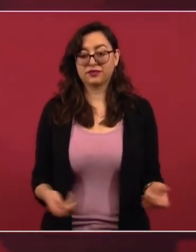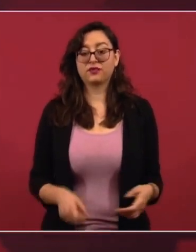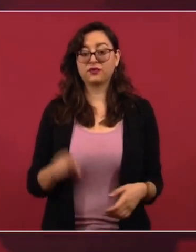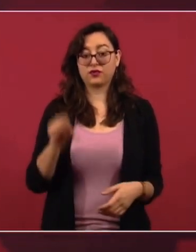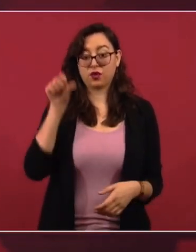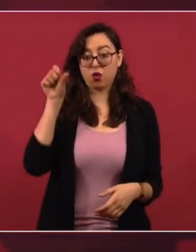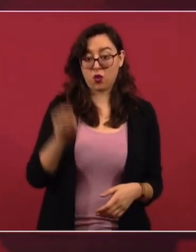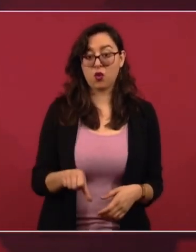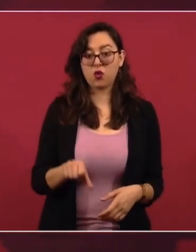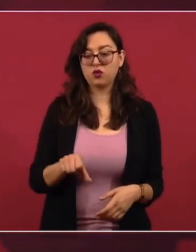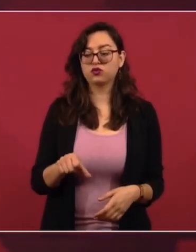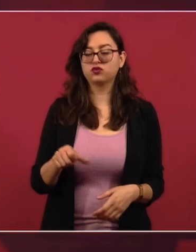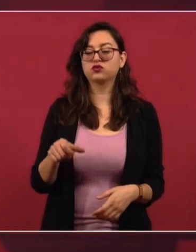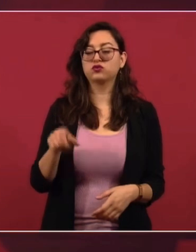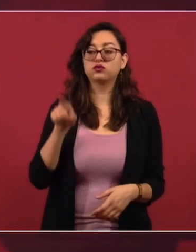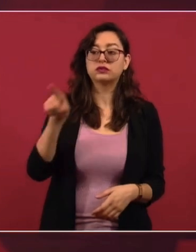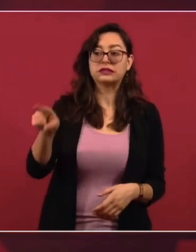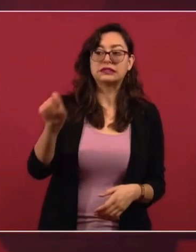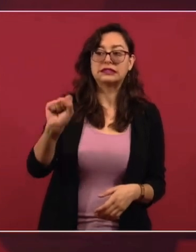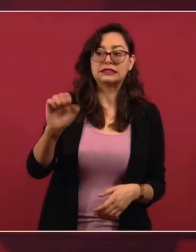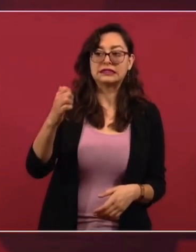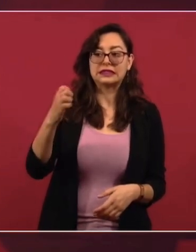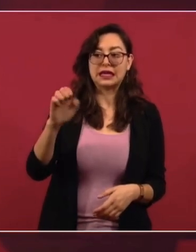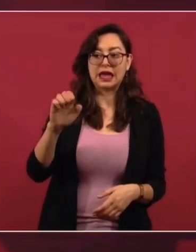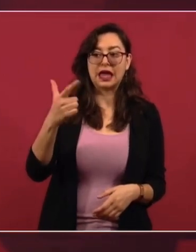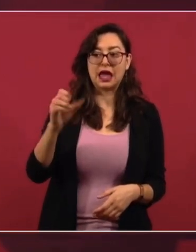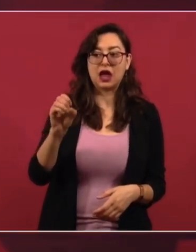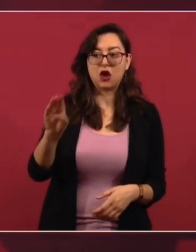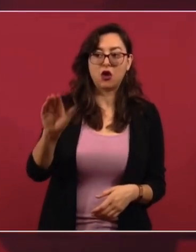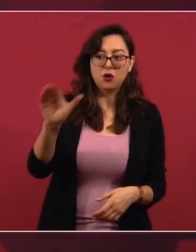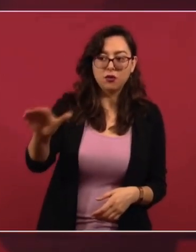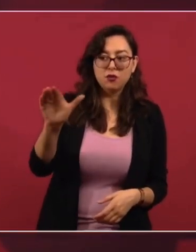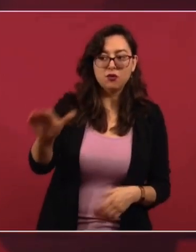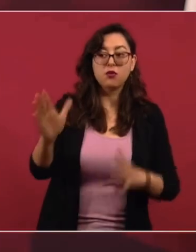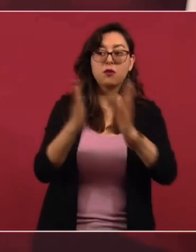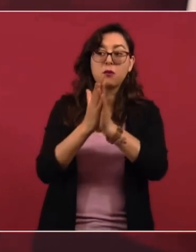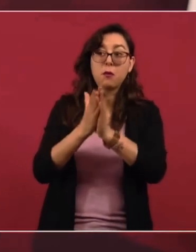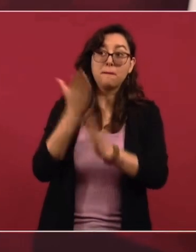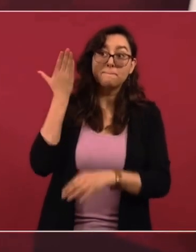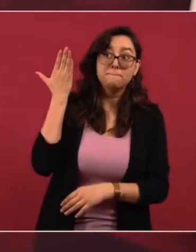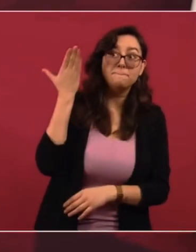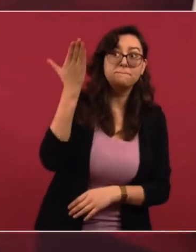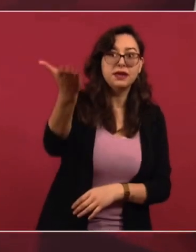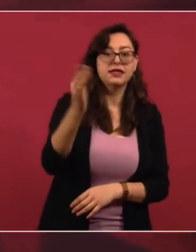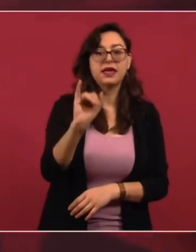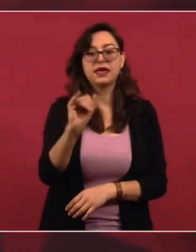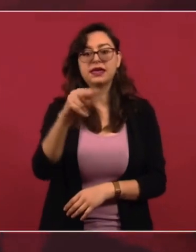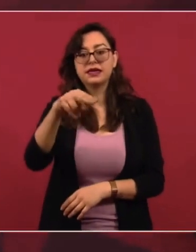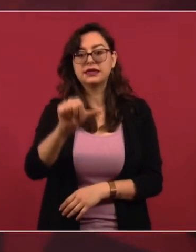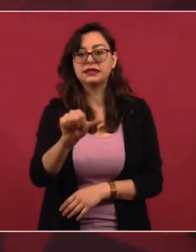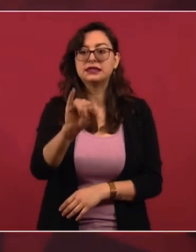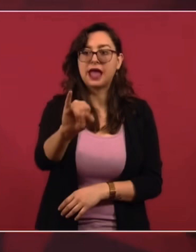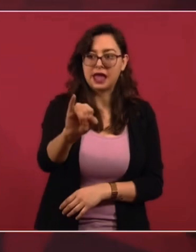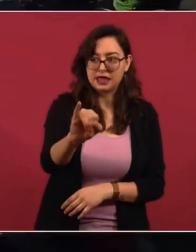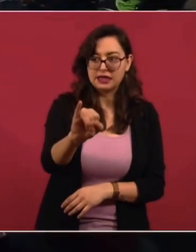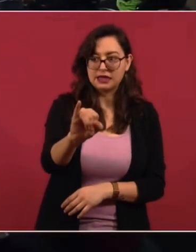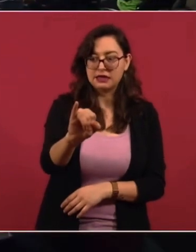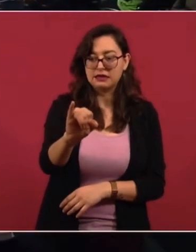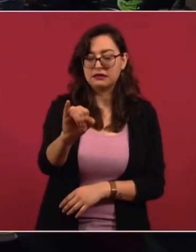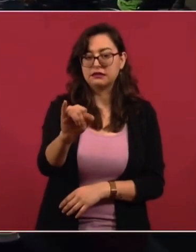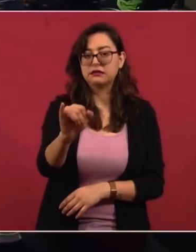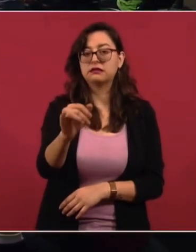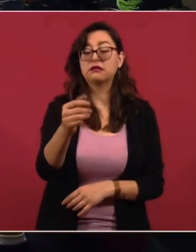para que solicite al Instituto de la Transparencia que se le